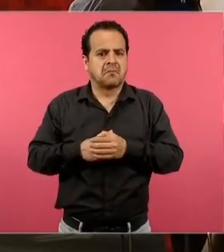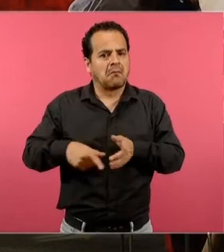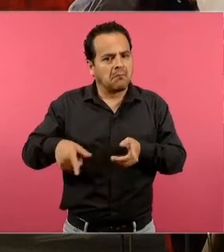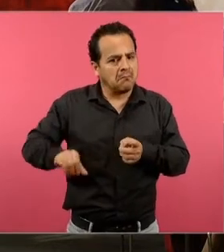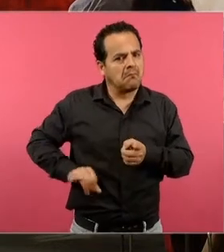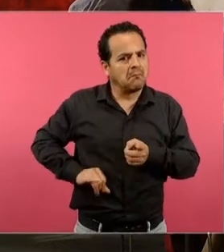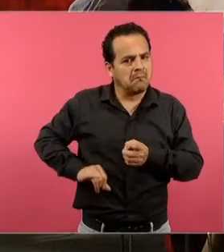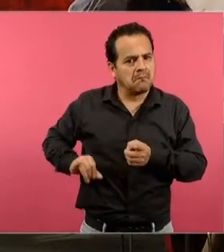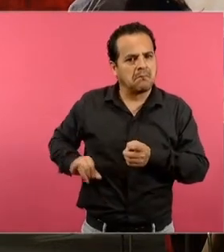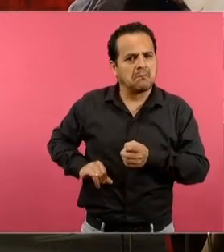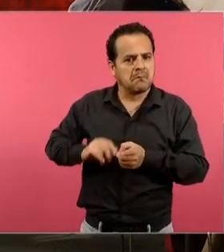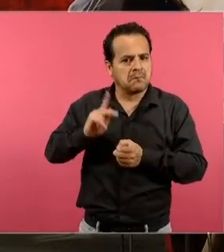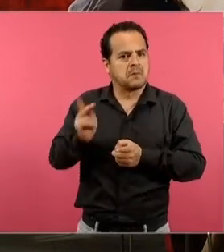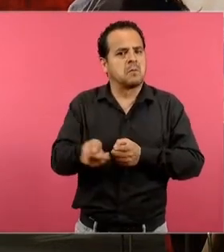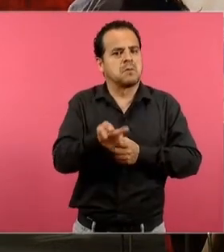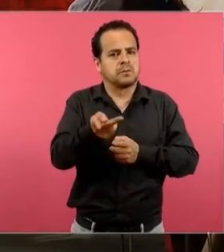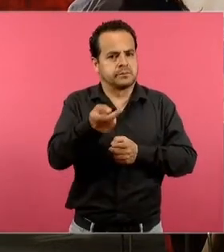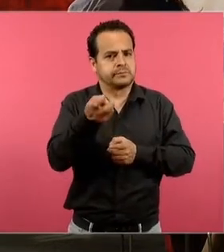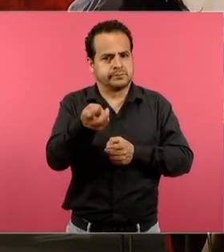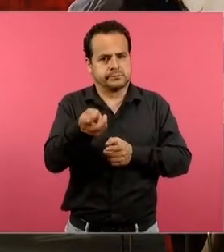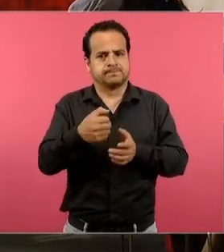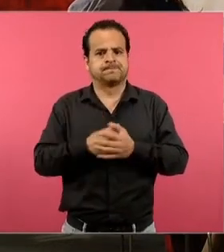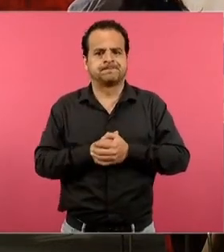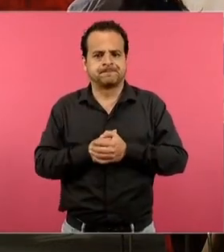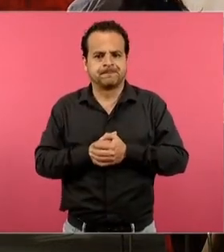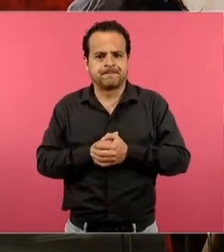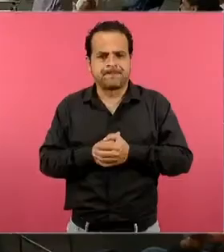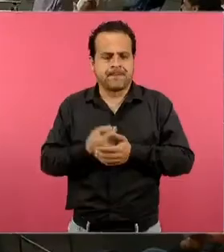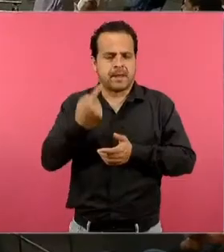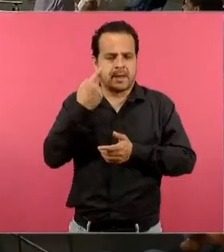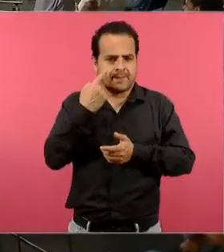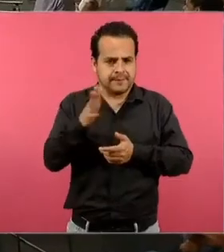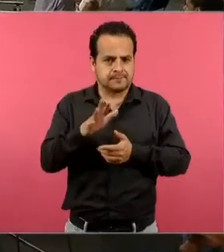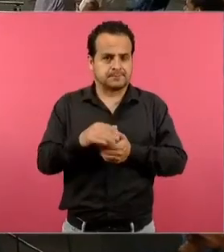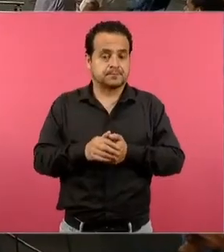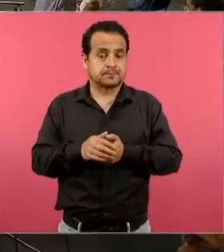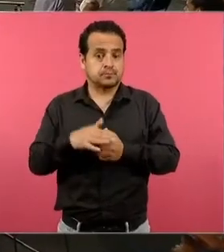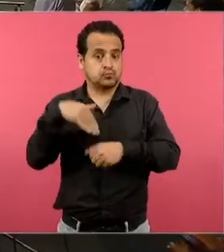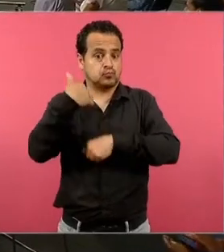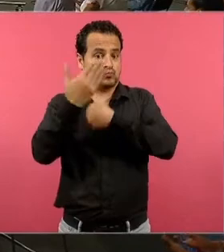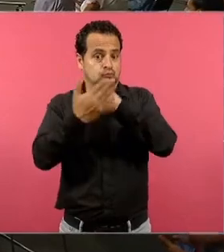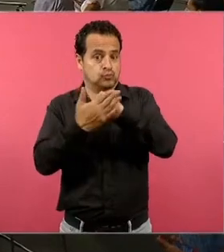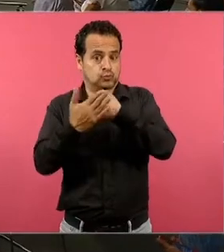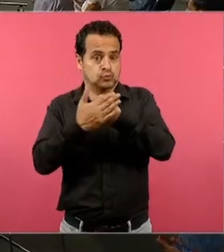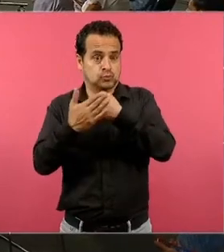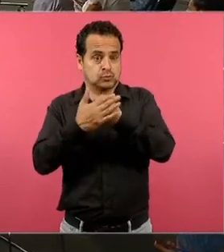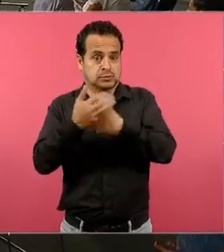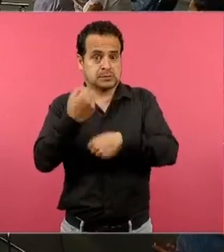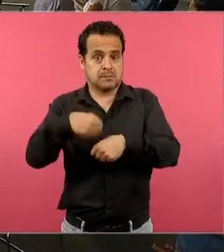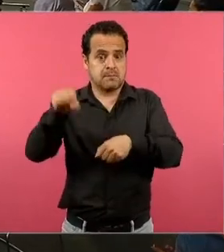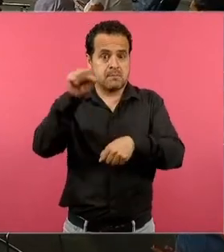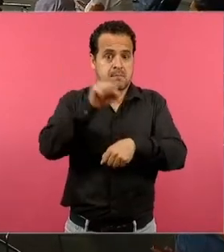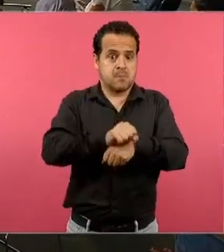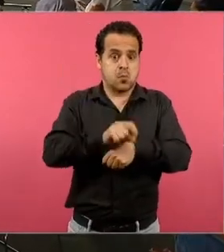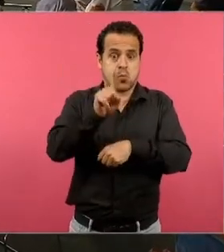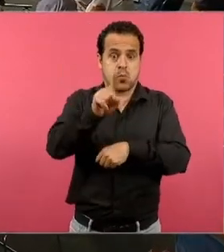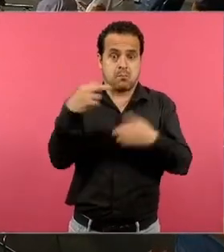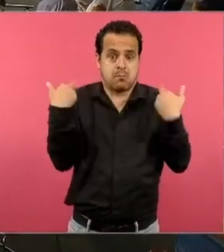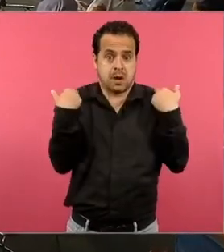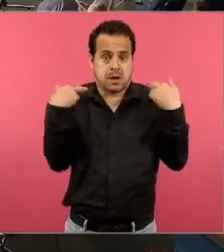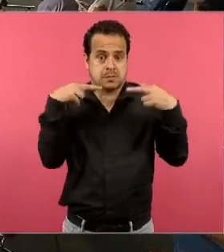y a ver si podemos organizar para la semana que entra que uno de los días sea para tratar este tema,